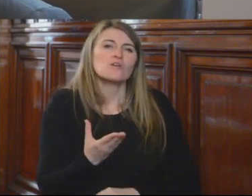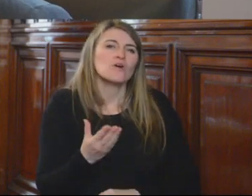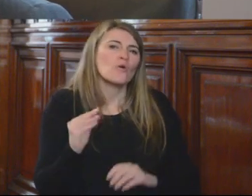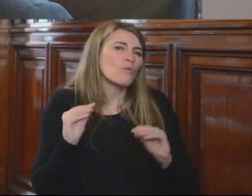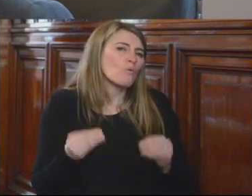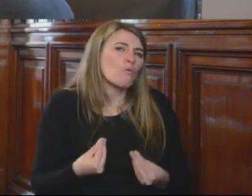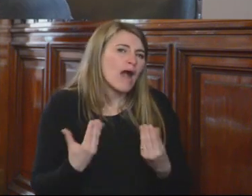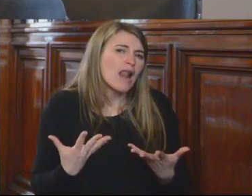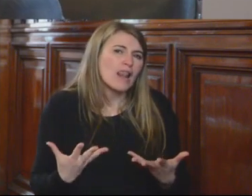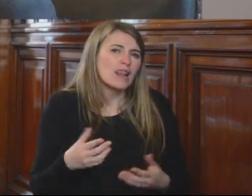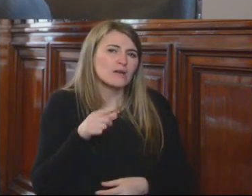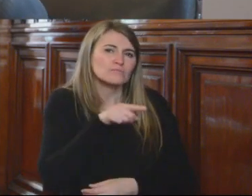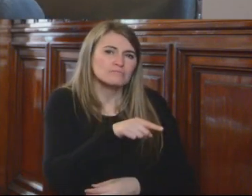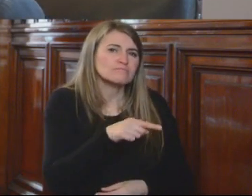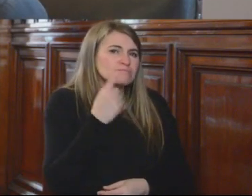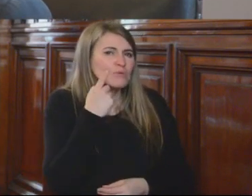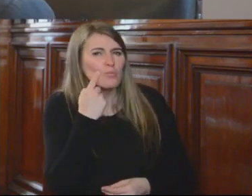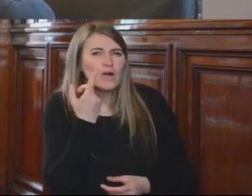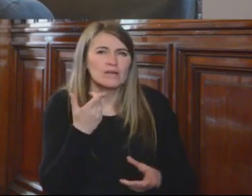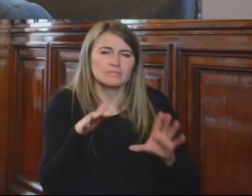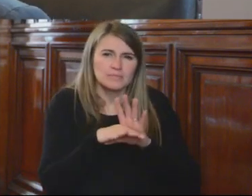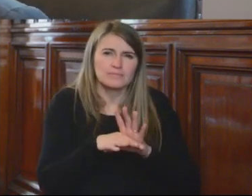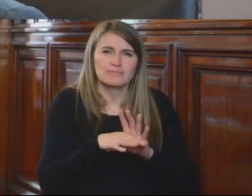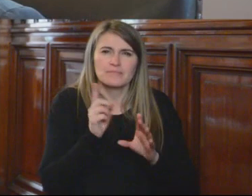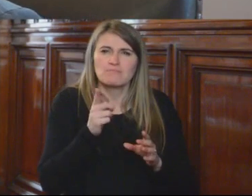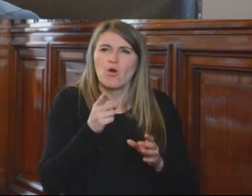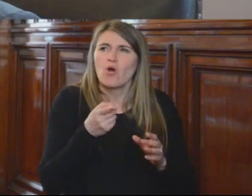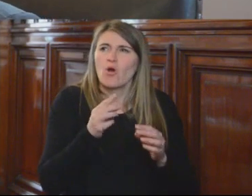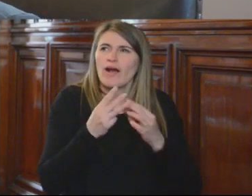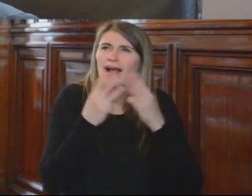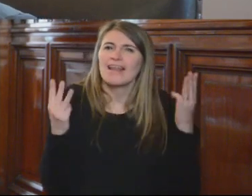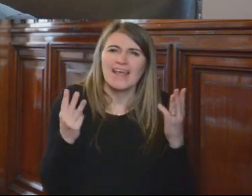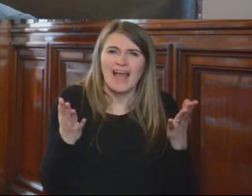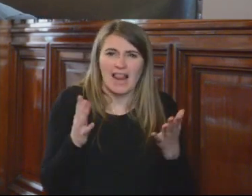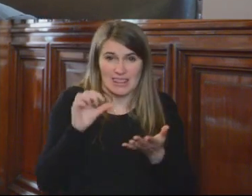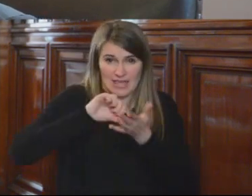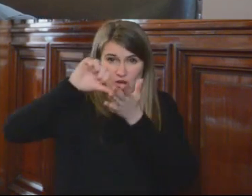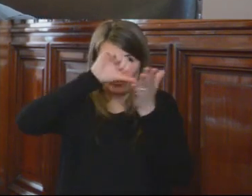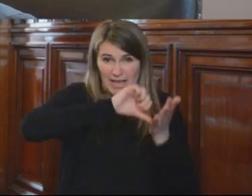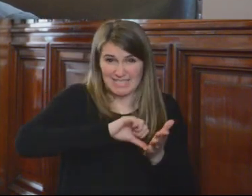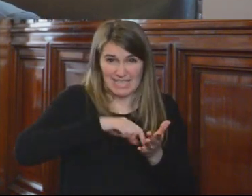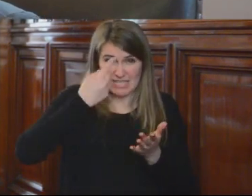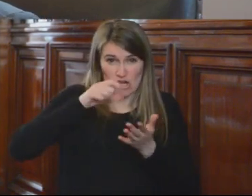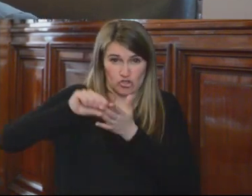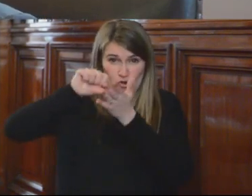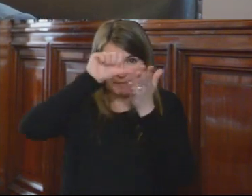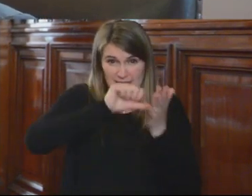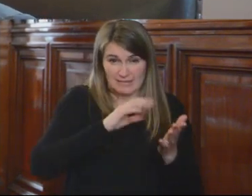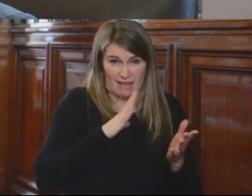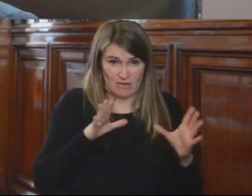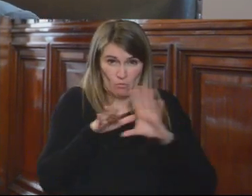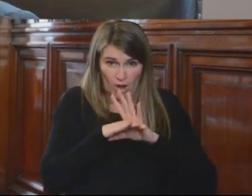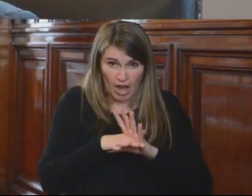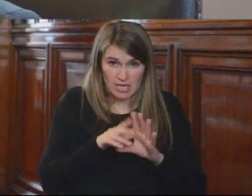su perspectiva y su compatibilidad con los estándares interamericanos, ¿verdad?, en cuanto